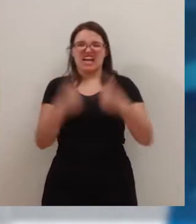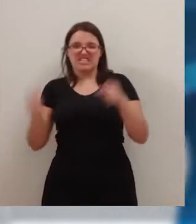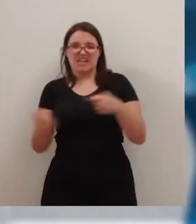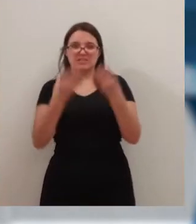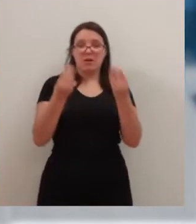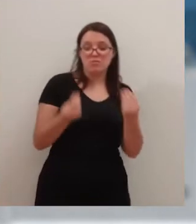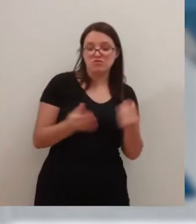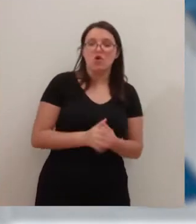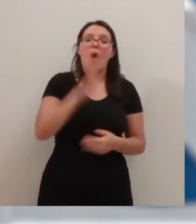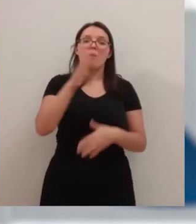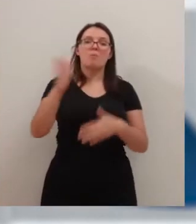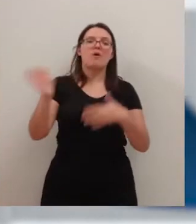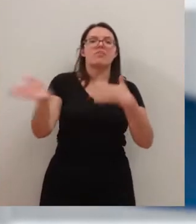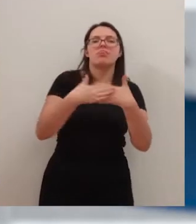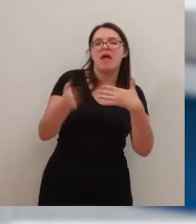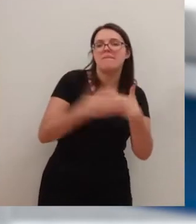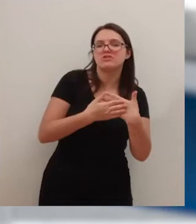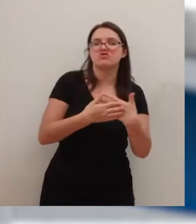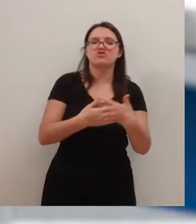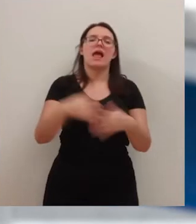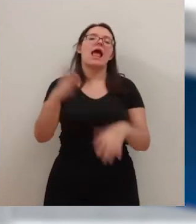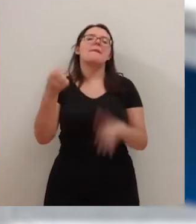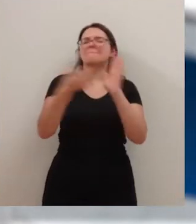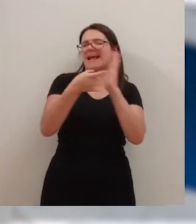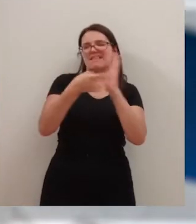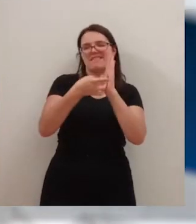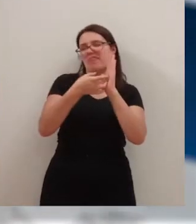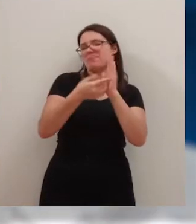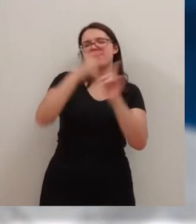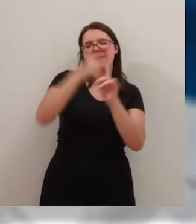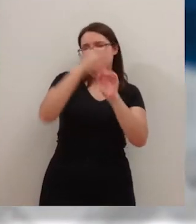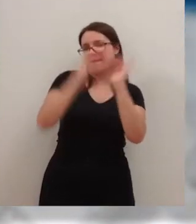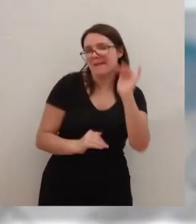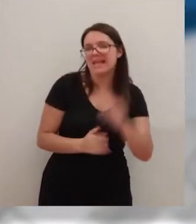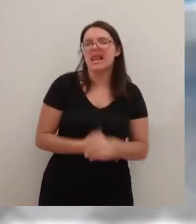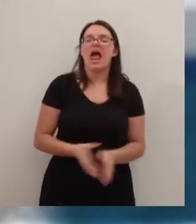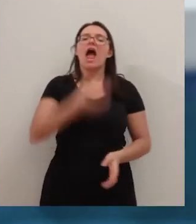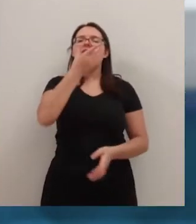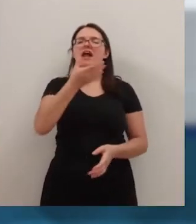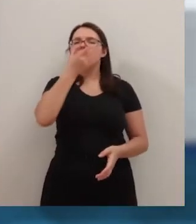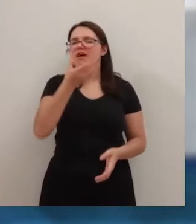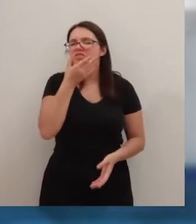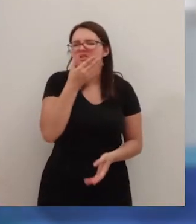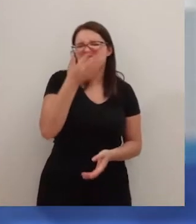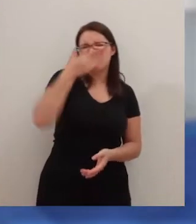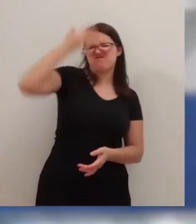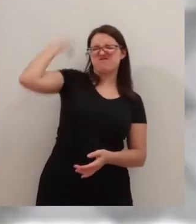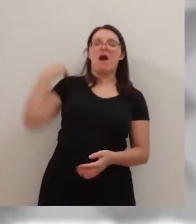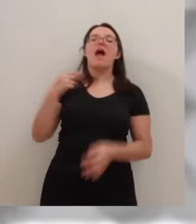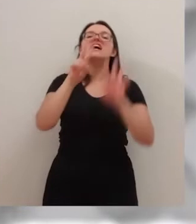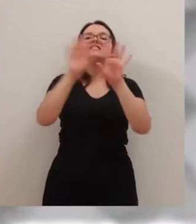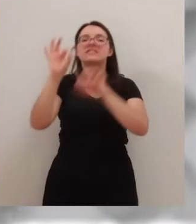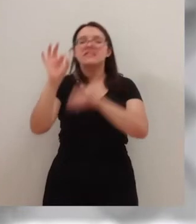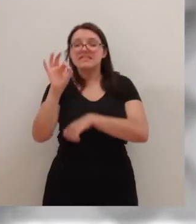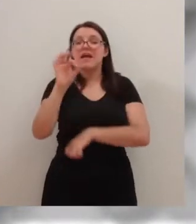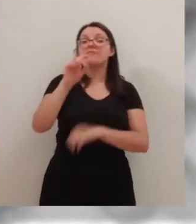es que tienen cerramientos prefabricados de hormigón de muy baja calidad térmica y una calefacción de distrito de las décadas de los 70